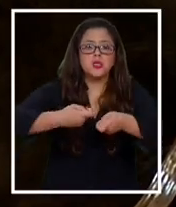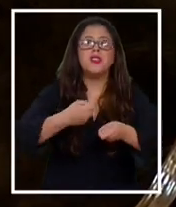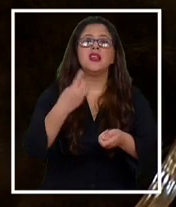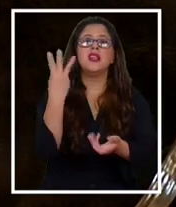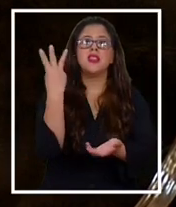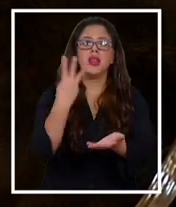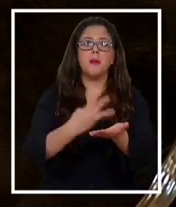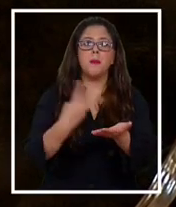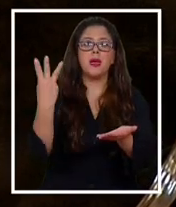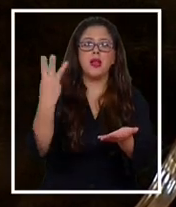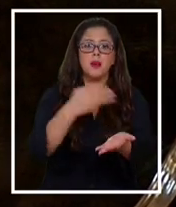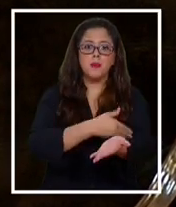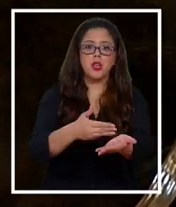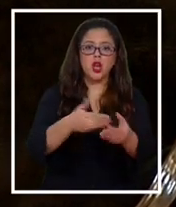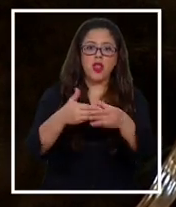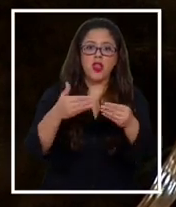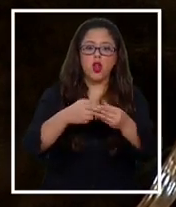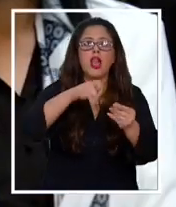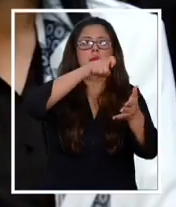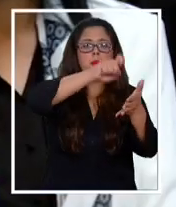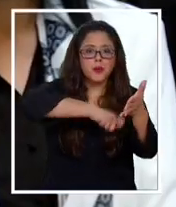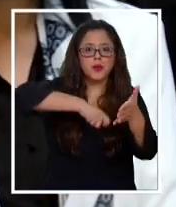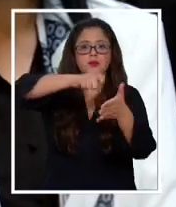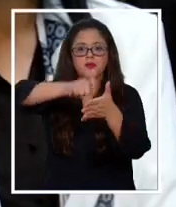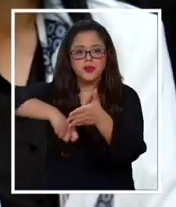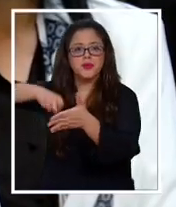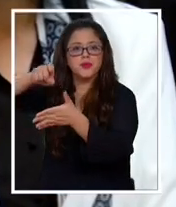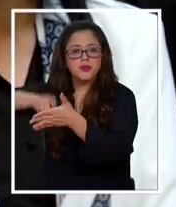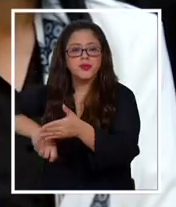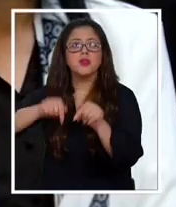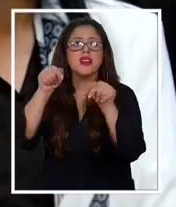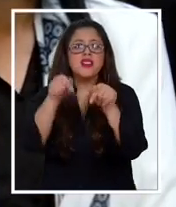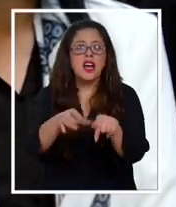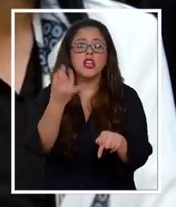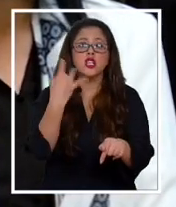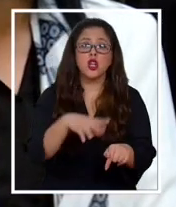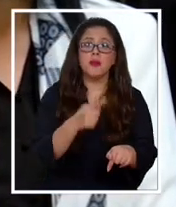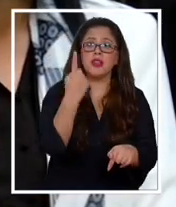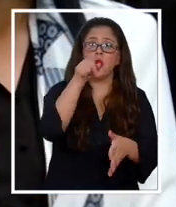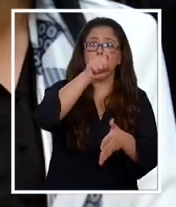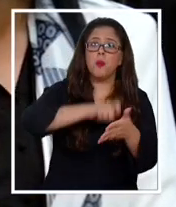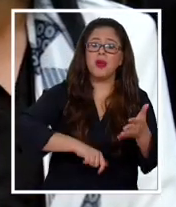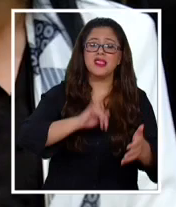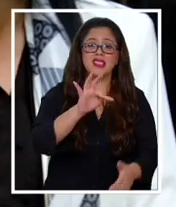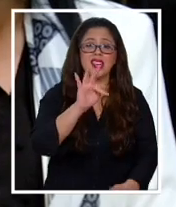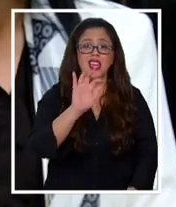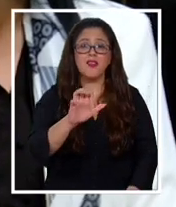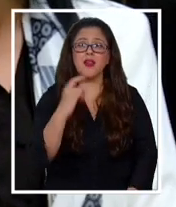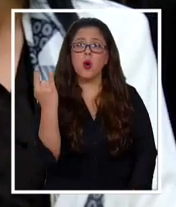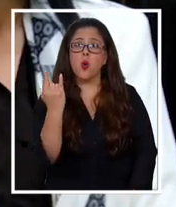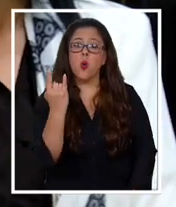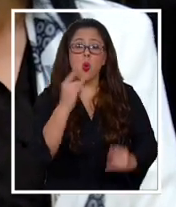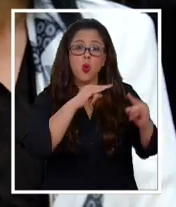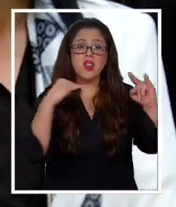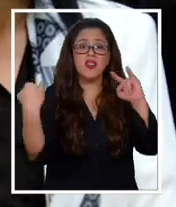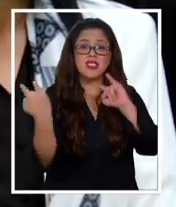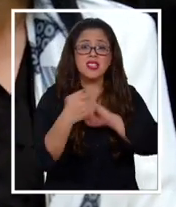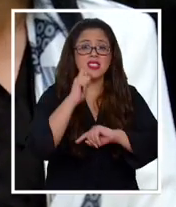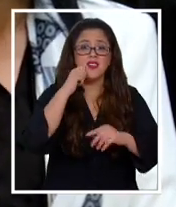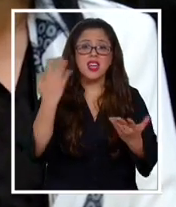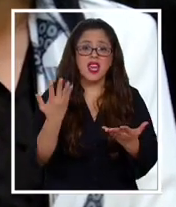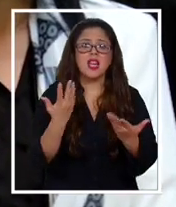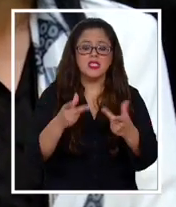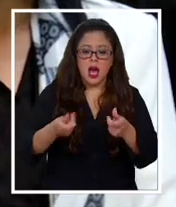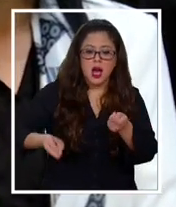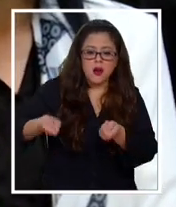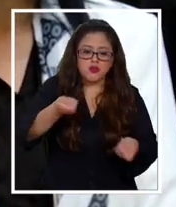mil millones de dólares cada mes. Es decir, en solamente un mes el IFE universal está de alguna forma movilizando